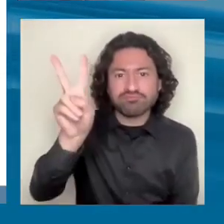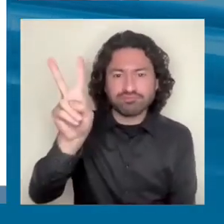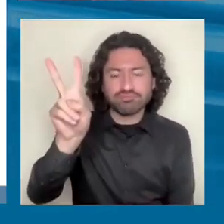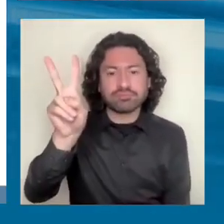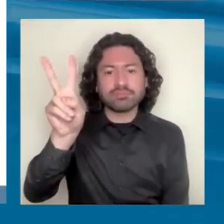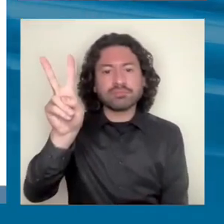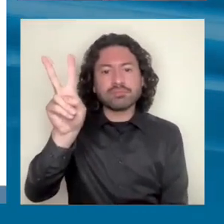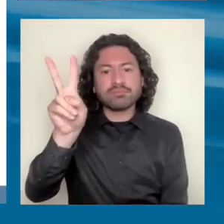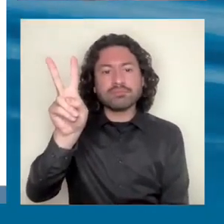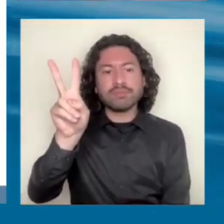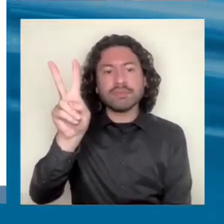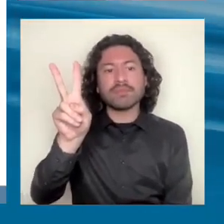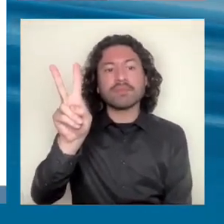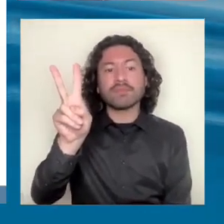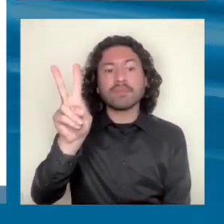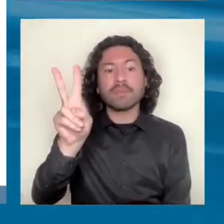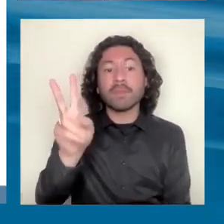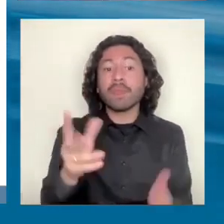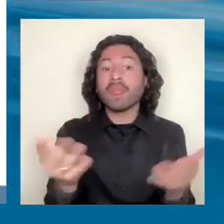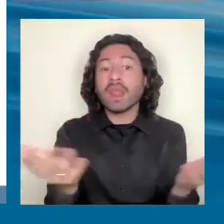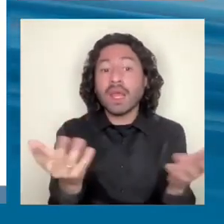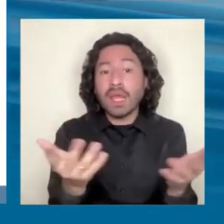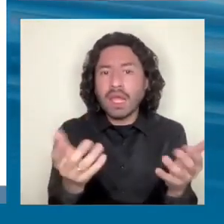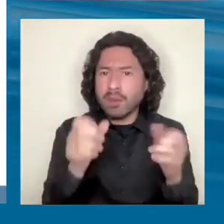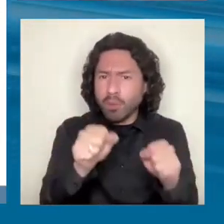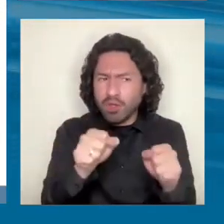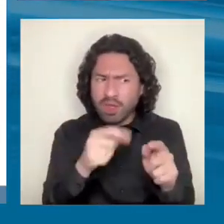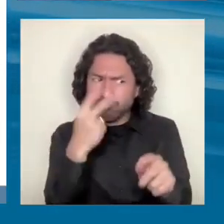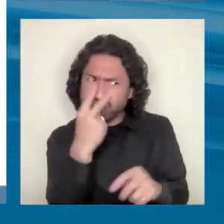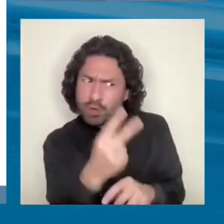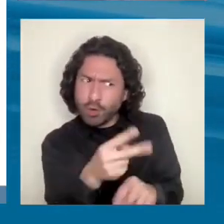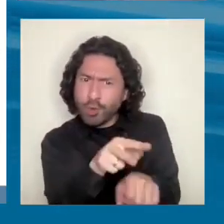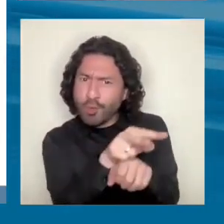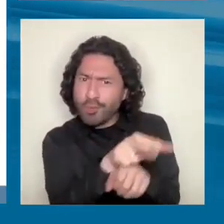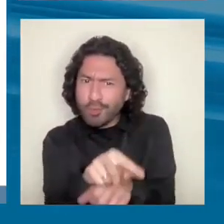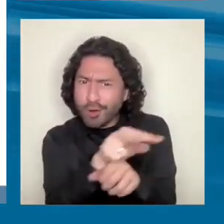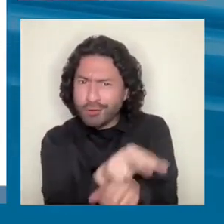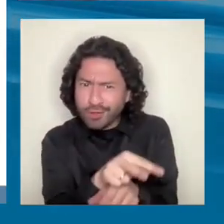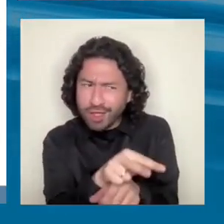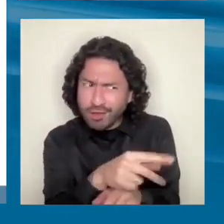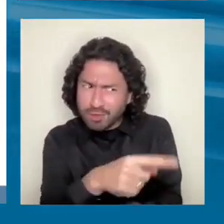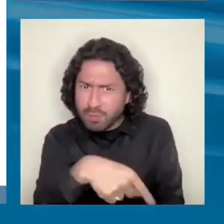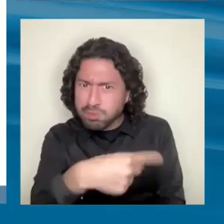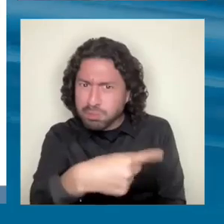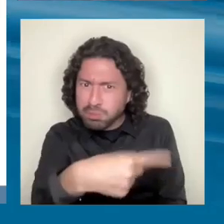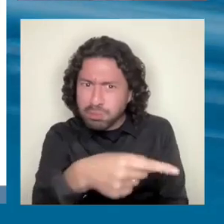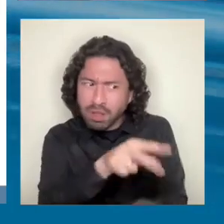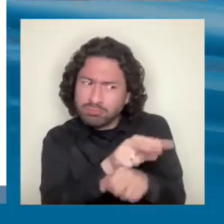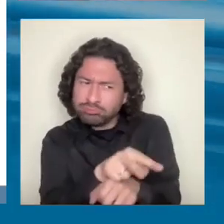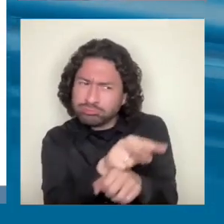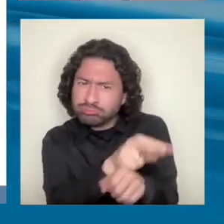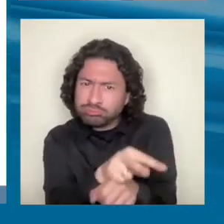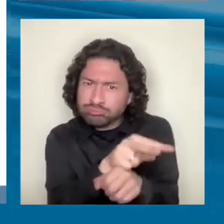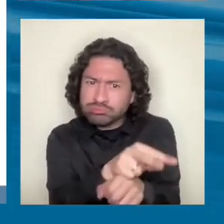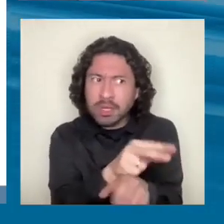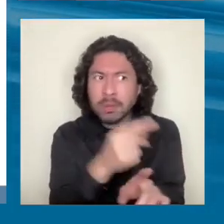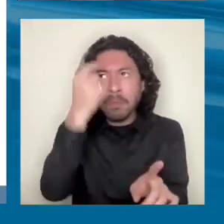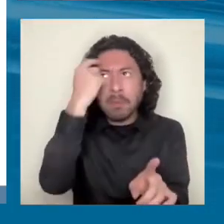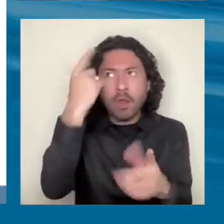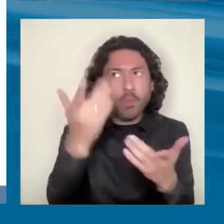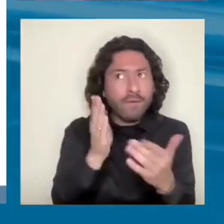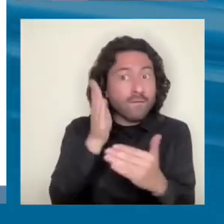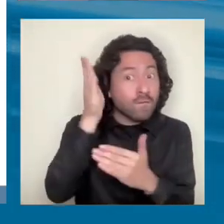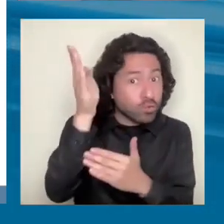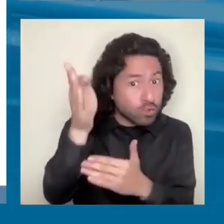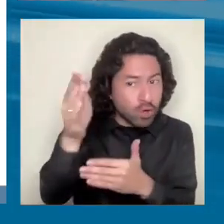énfasis es la capacidad de monitorear tendencias, de ver venir las realidades que se van a venir y que nos van a afectar